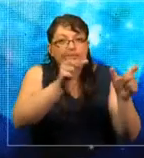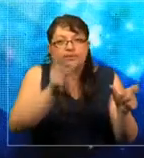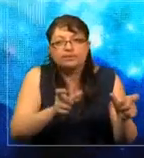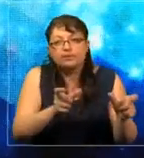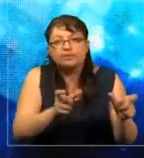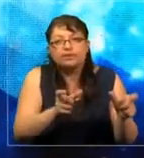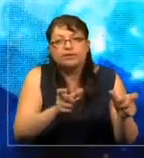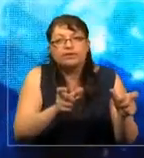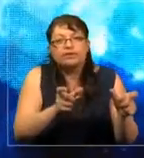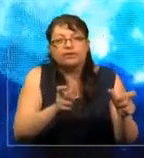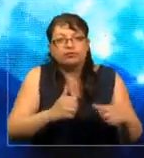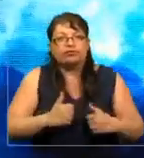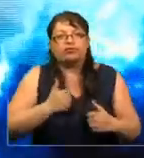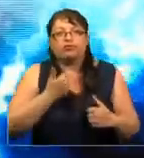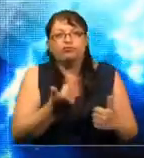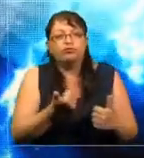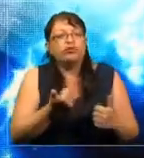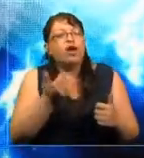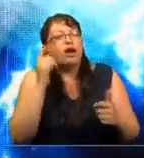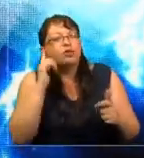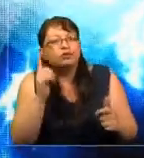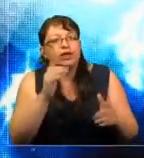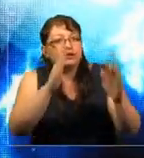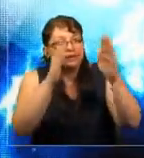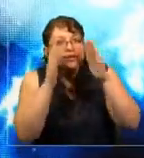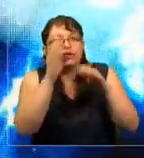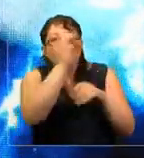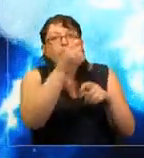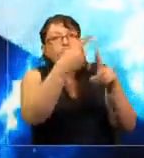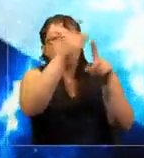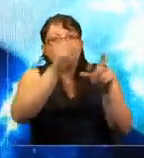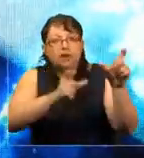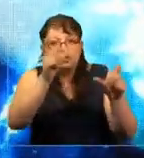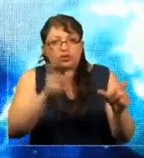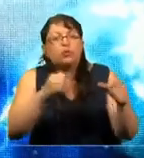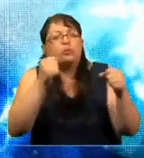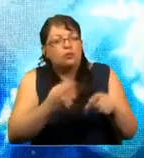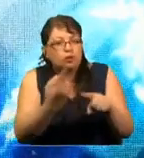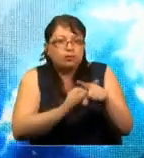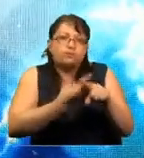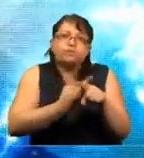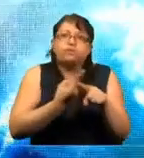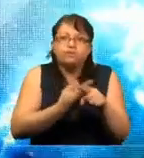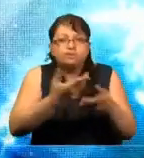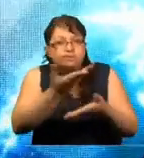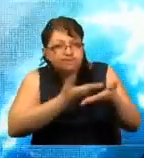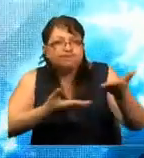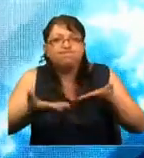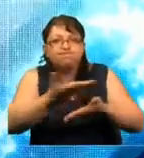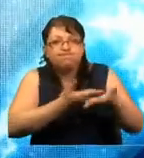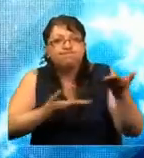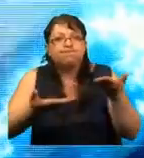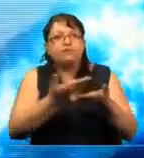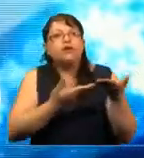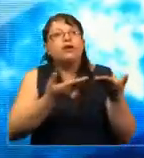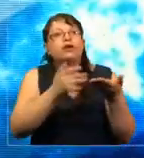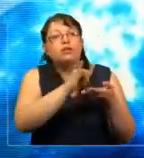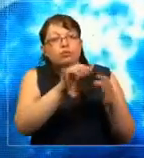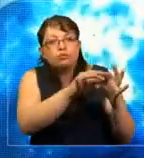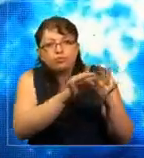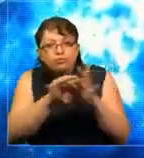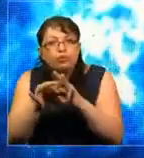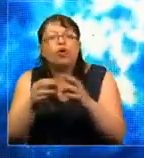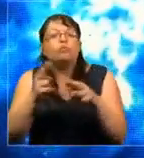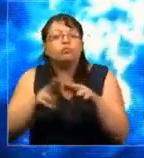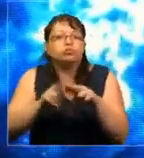dispuestas a escuchar la opinión del otro y tener conversaciones que lleven a la resolución